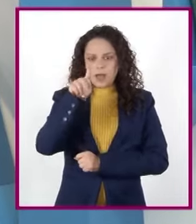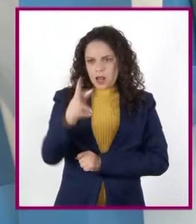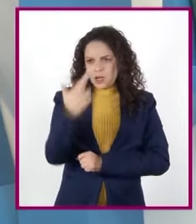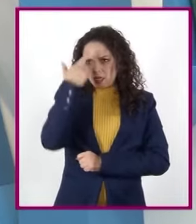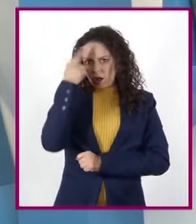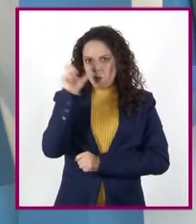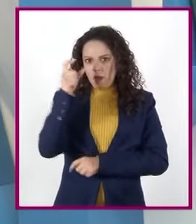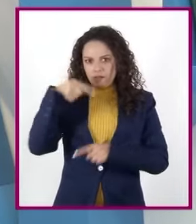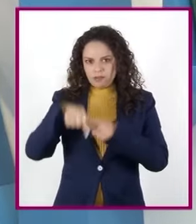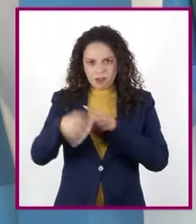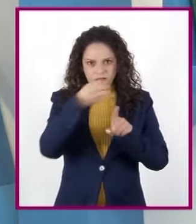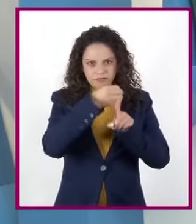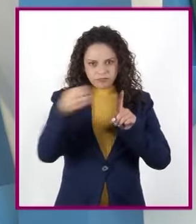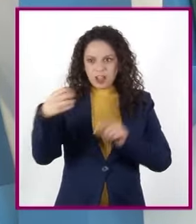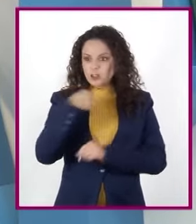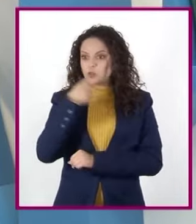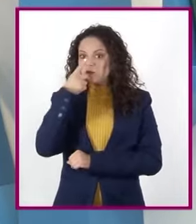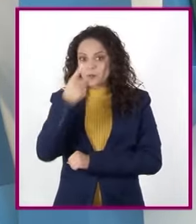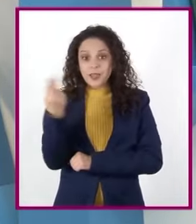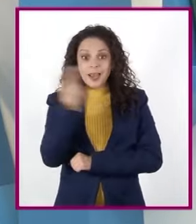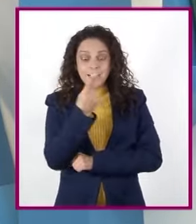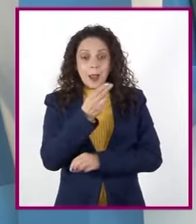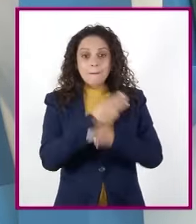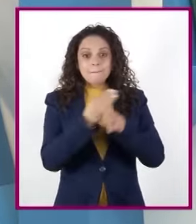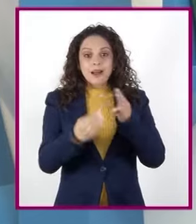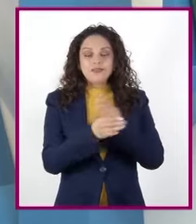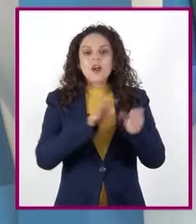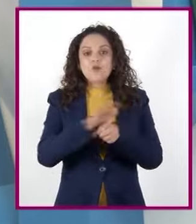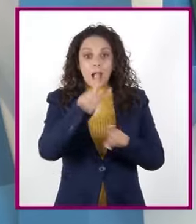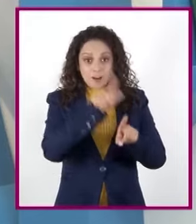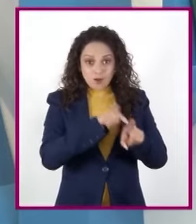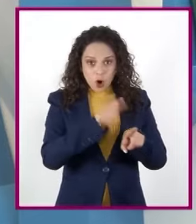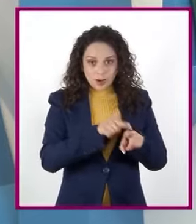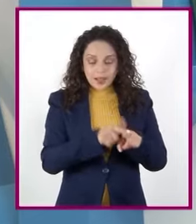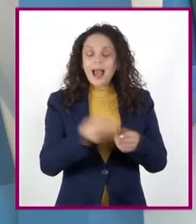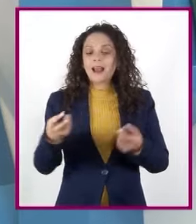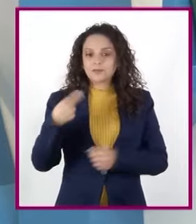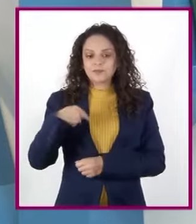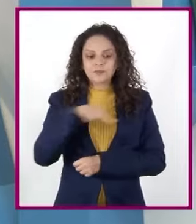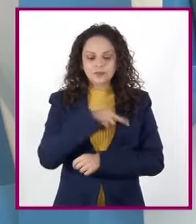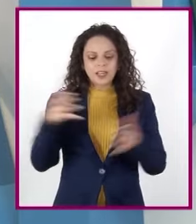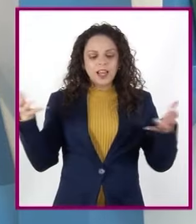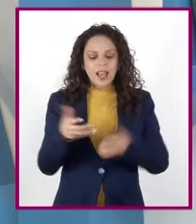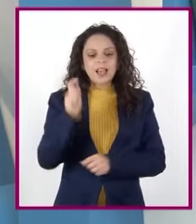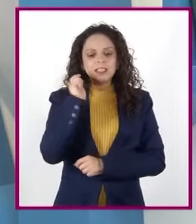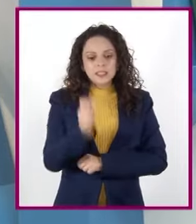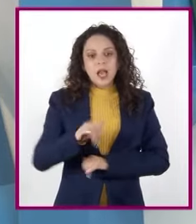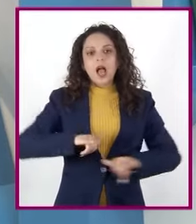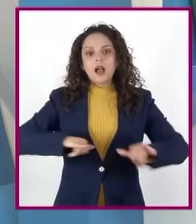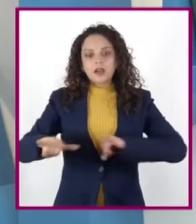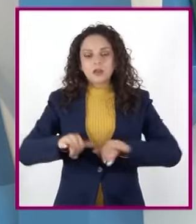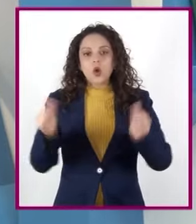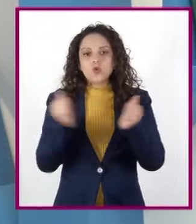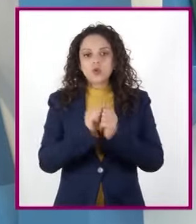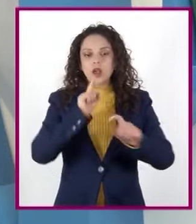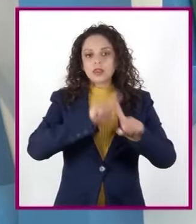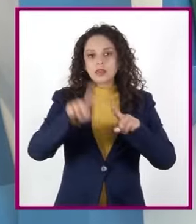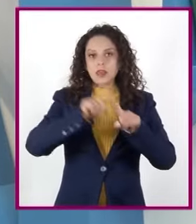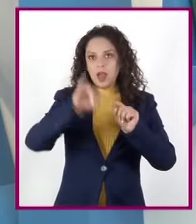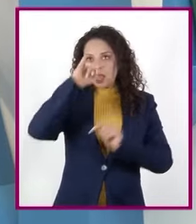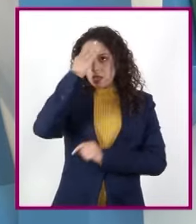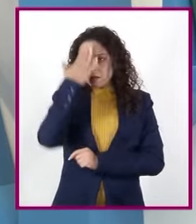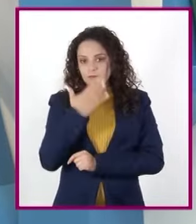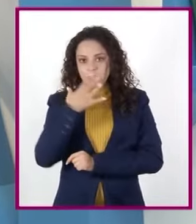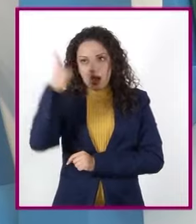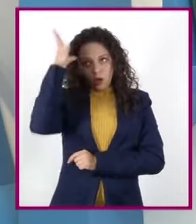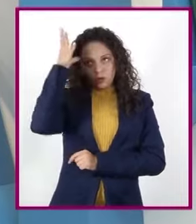les solicitamos colores, hagamos con ellos un esquema con los distintos conceptos e imágenes de las